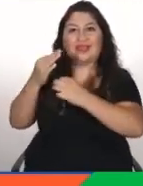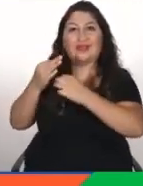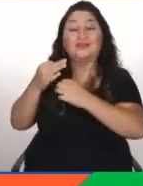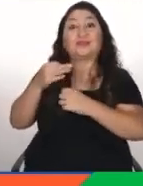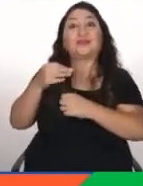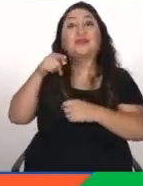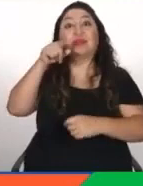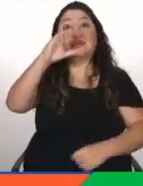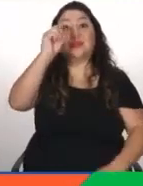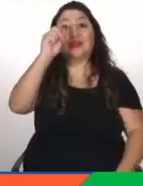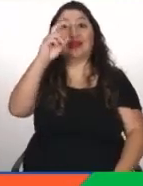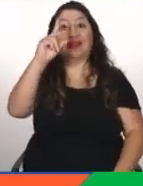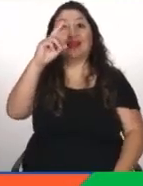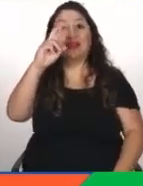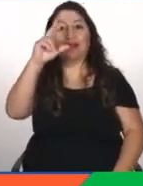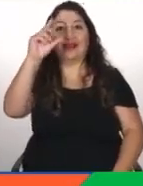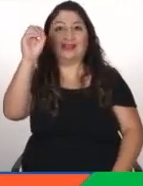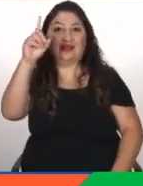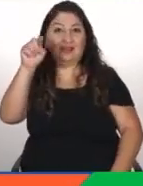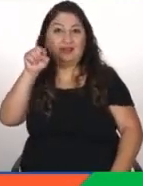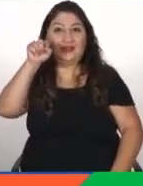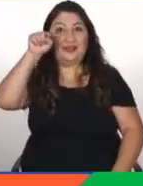Madrid? Si no me equivoco Muy buenas, Charlie